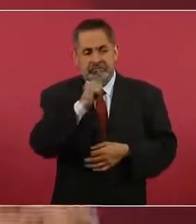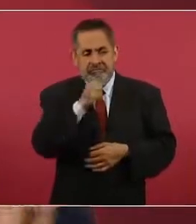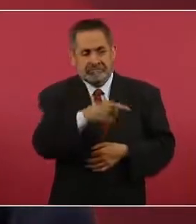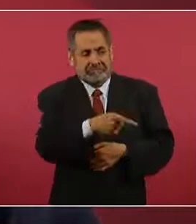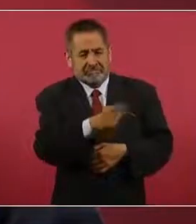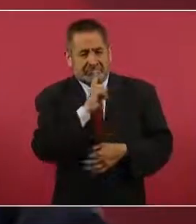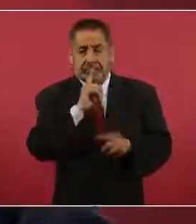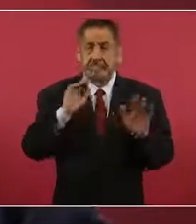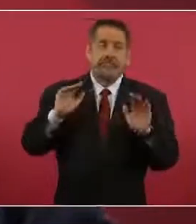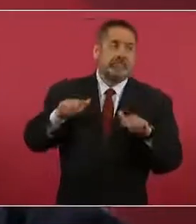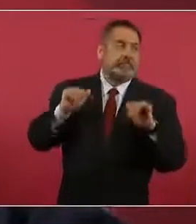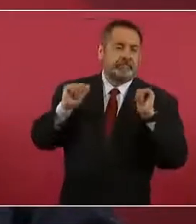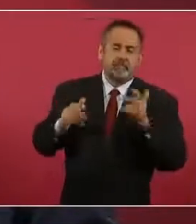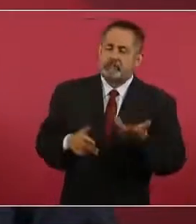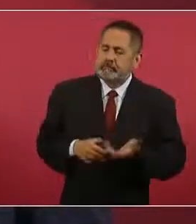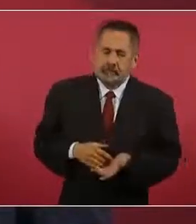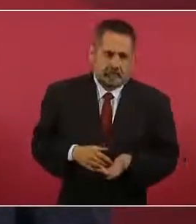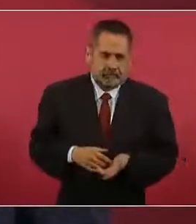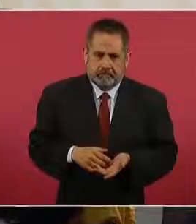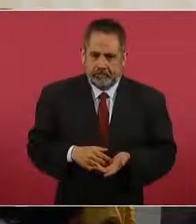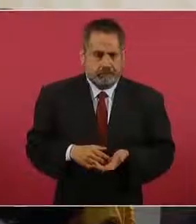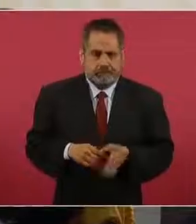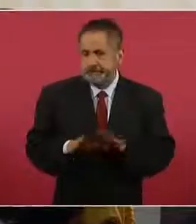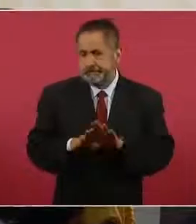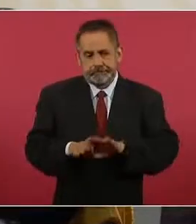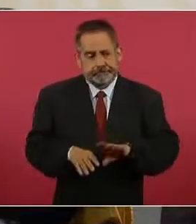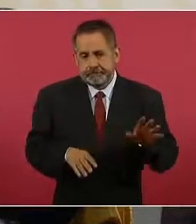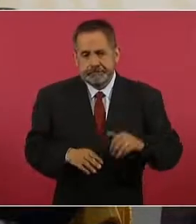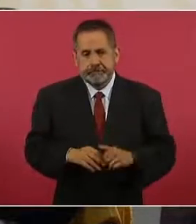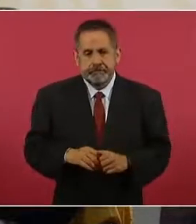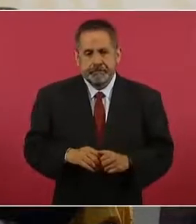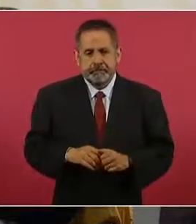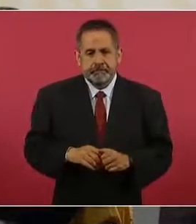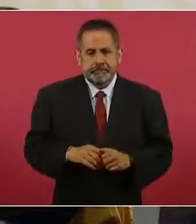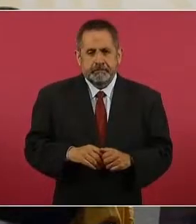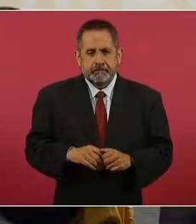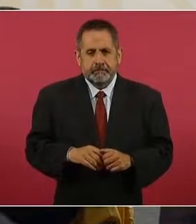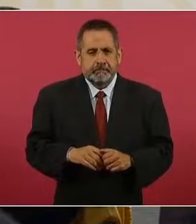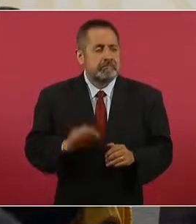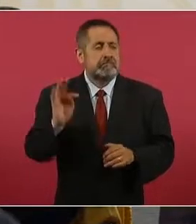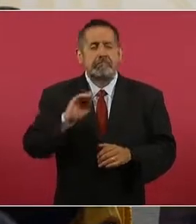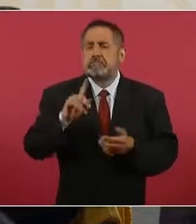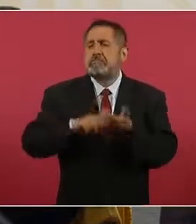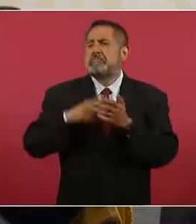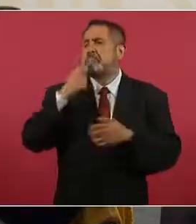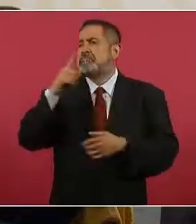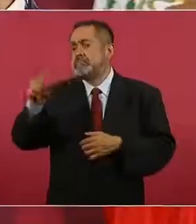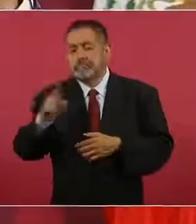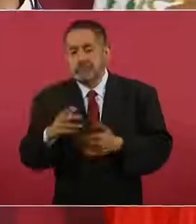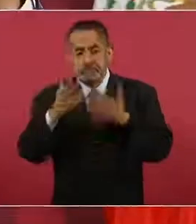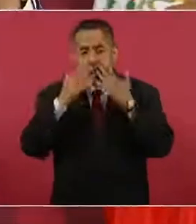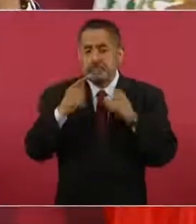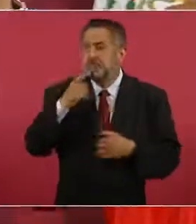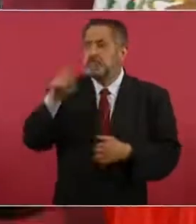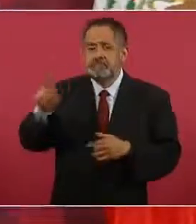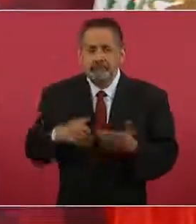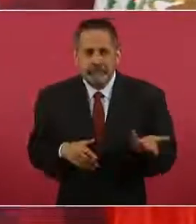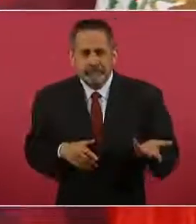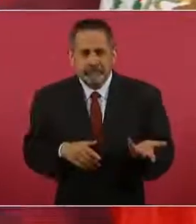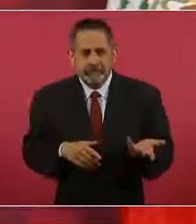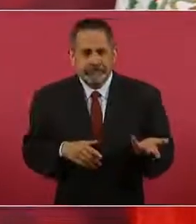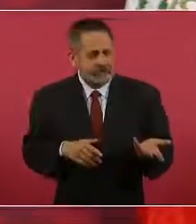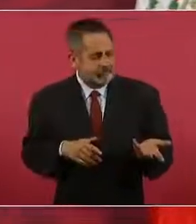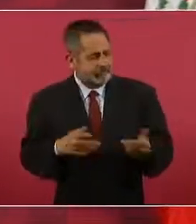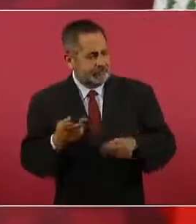Y es posible que ya alguien haya presentado una denuncia. Y si no ha presentado una denuncia, son